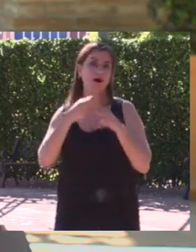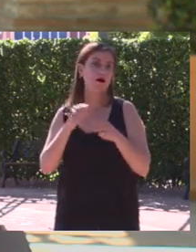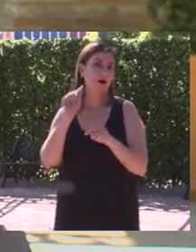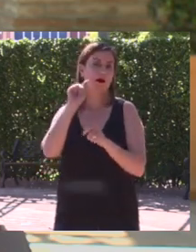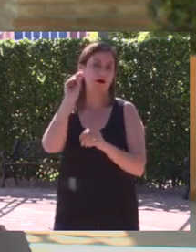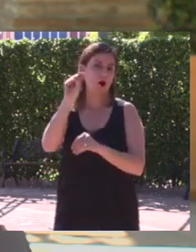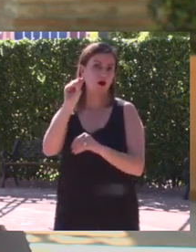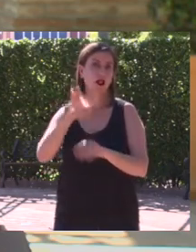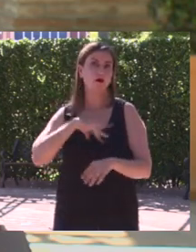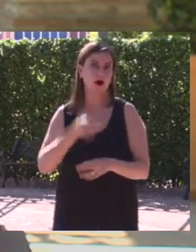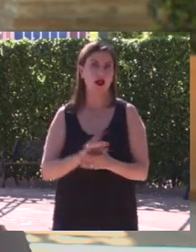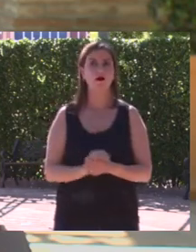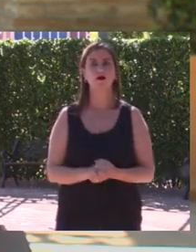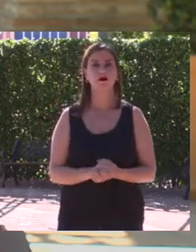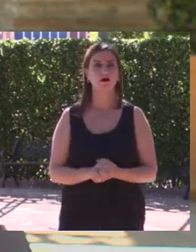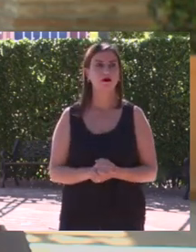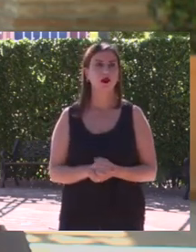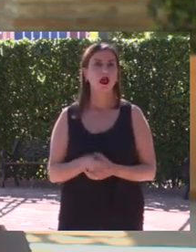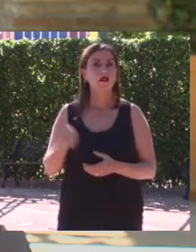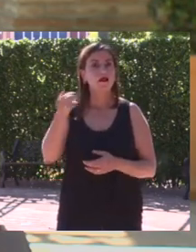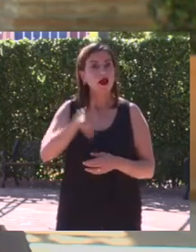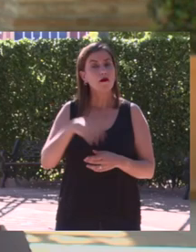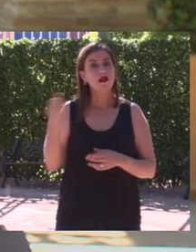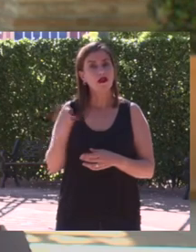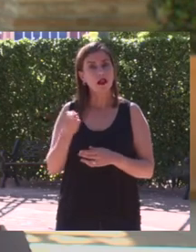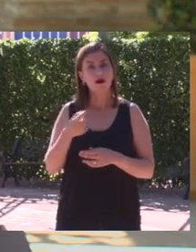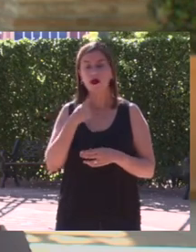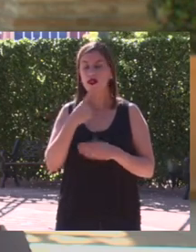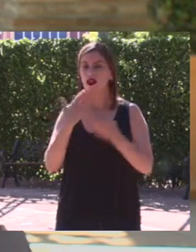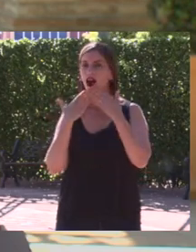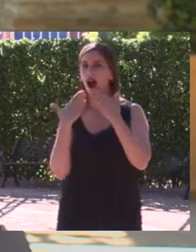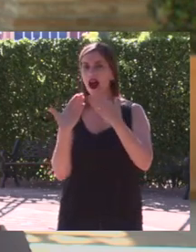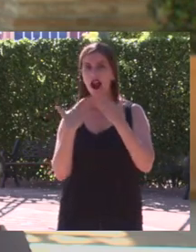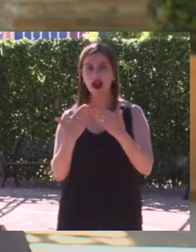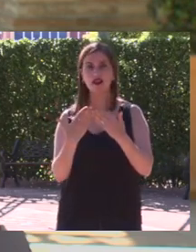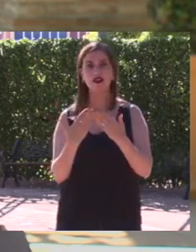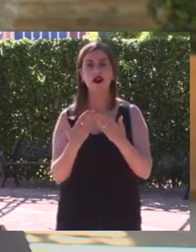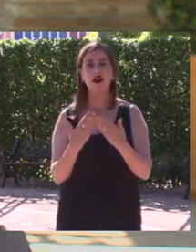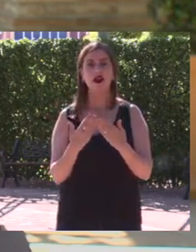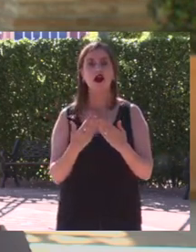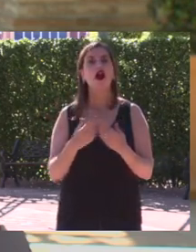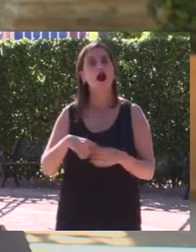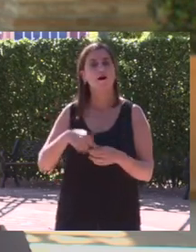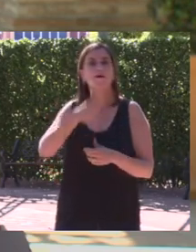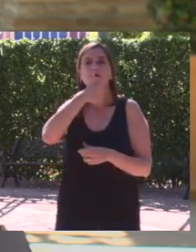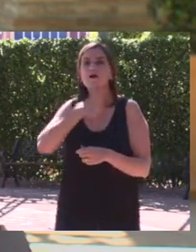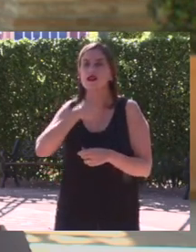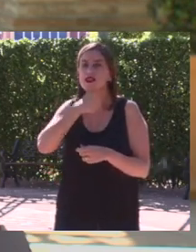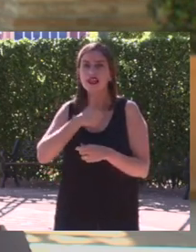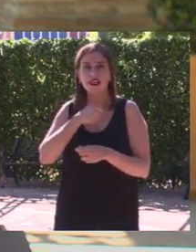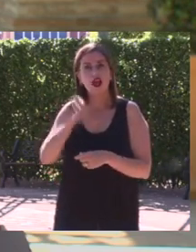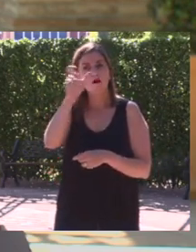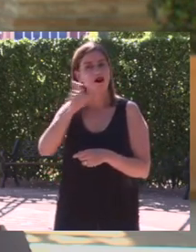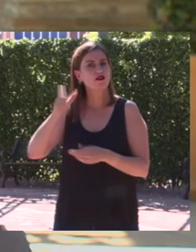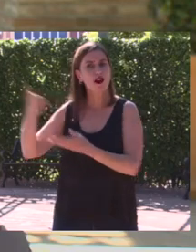Debo también agradecer no solo la presencia y la paciencia esta tarde de